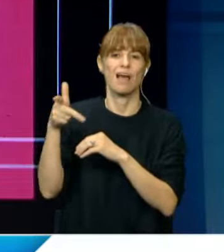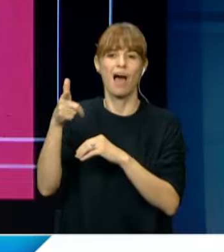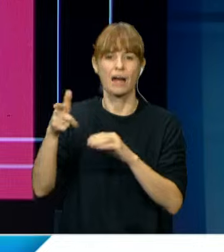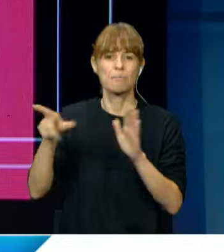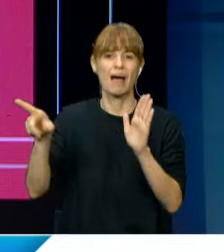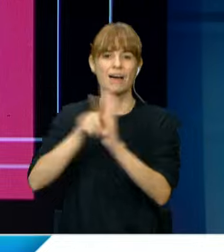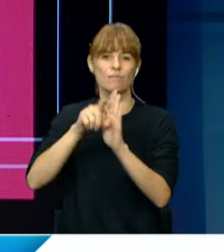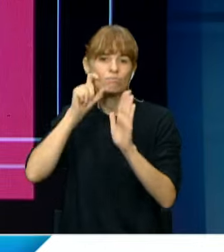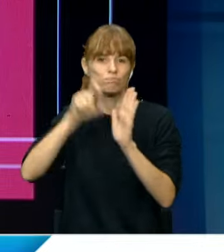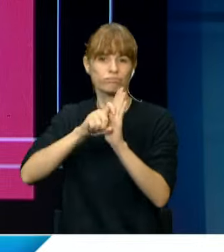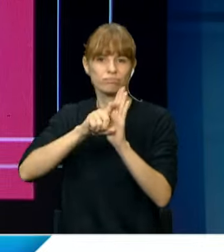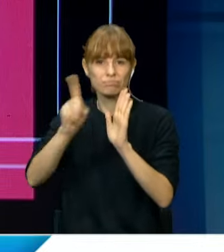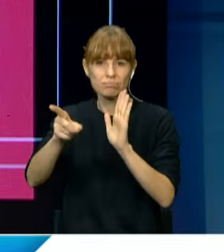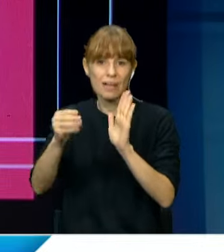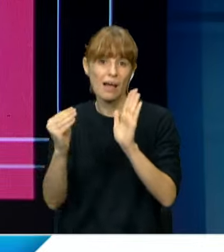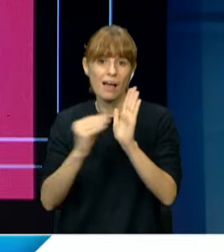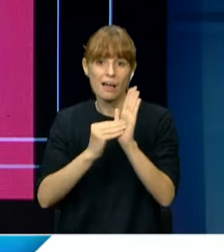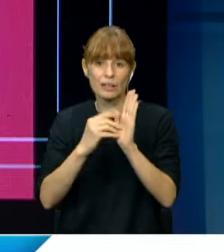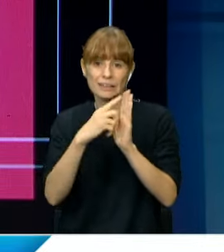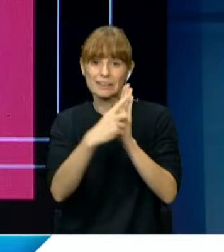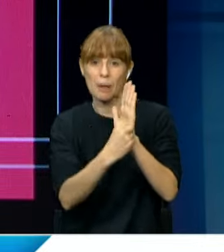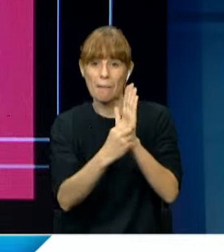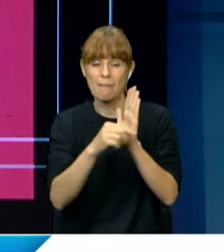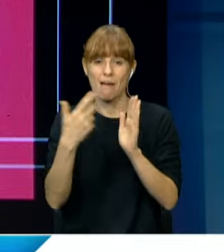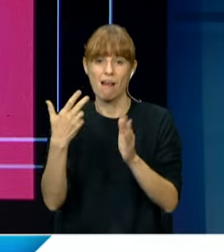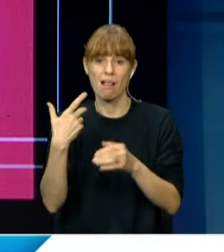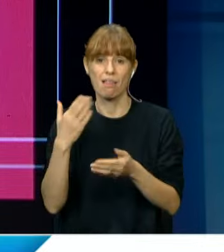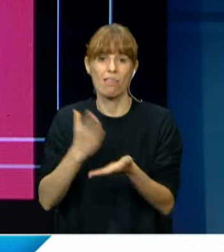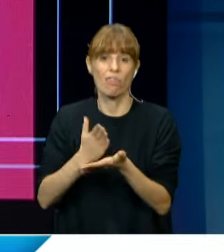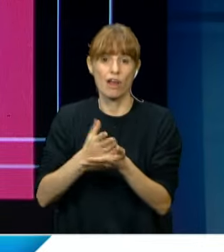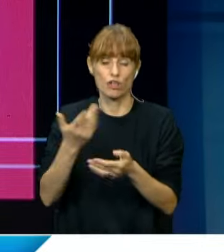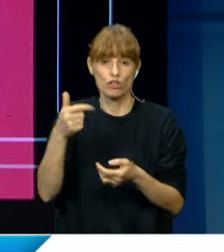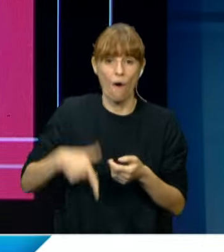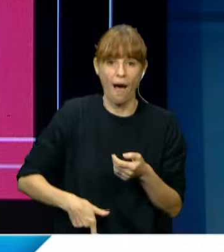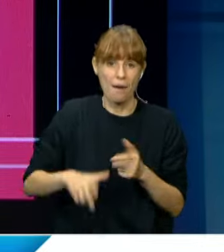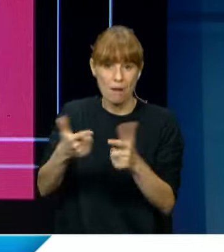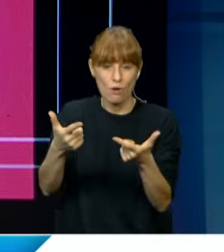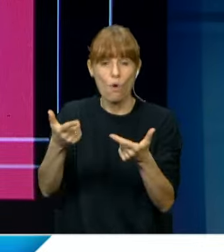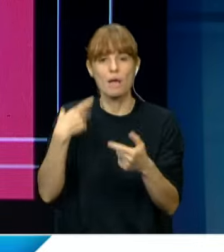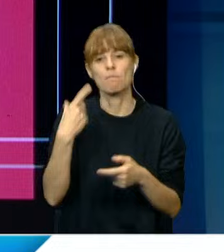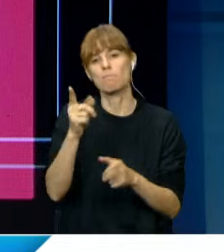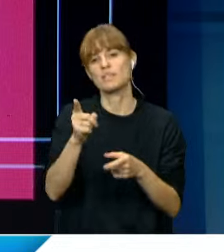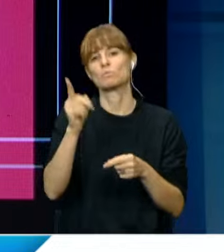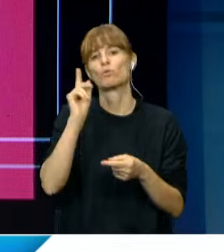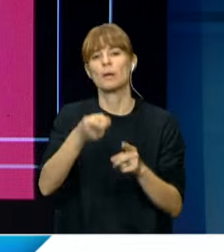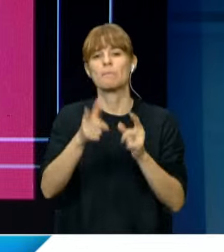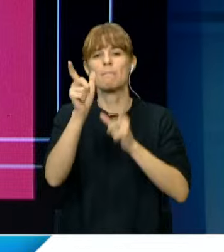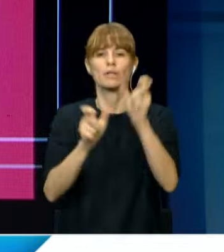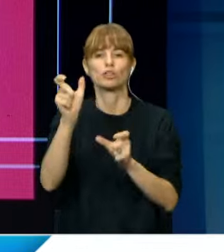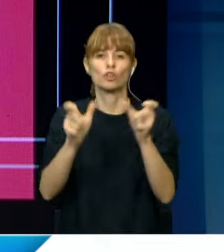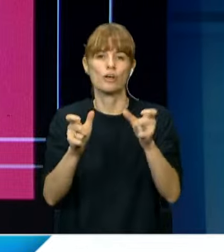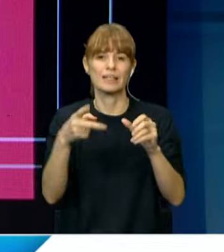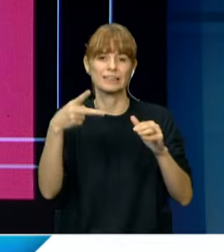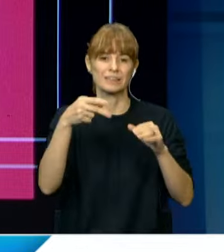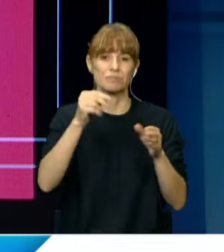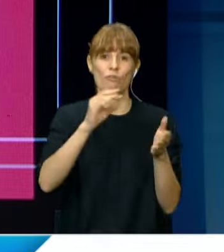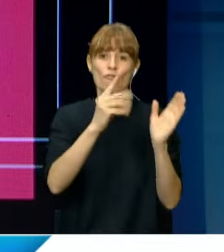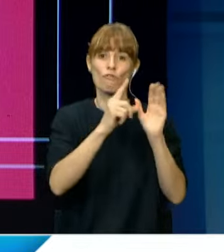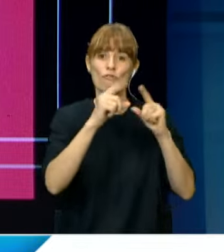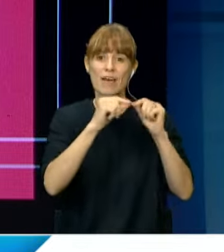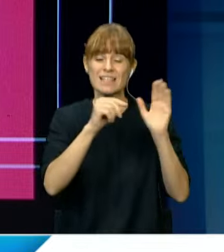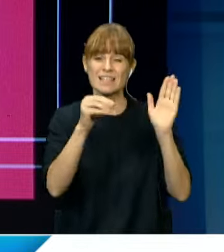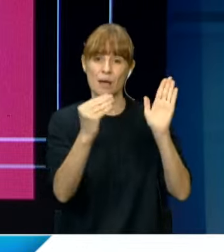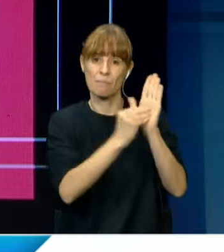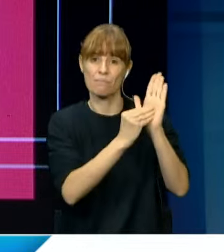se mostraron estadísticas sobre la cantidad de usuarios vencidos y armas no registradas. Además,